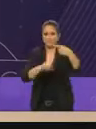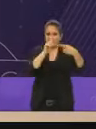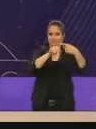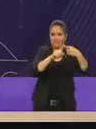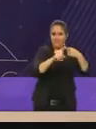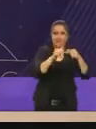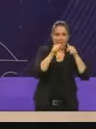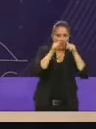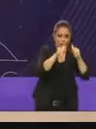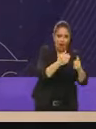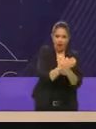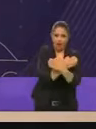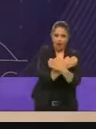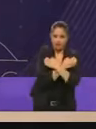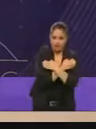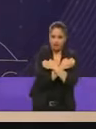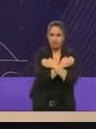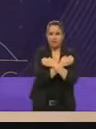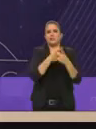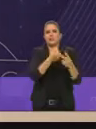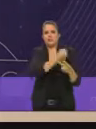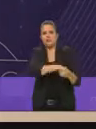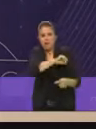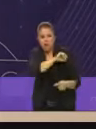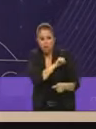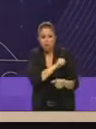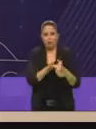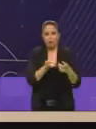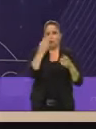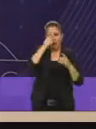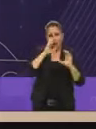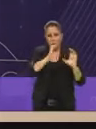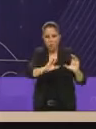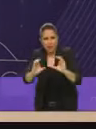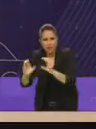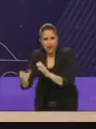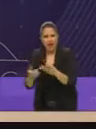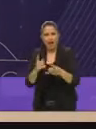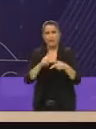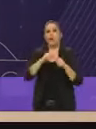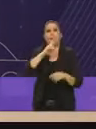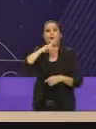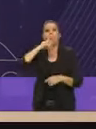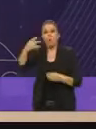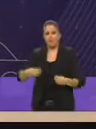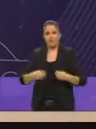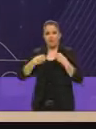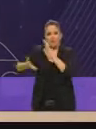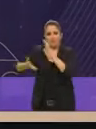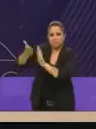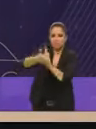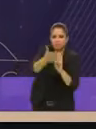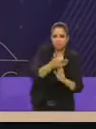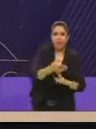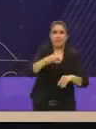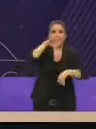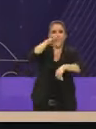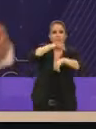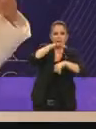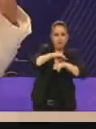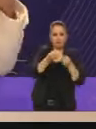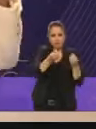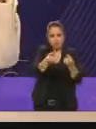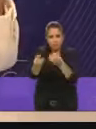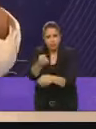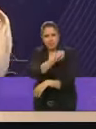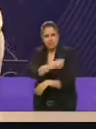salud y educación prestación de servicios de cuidado construcción y mejoramiento de vivienda industria farmacéutica y de la salud